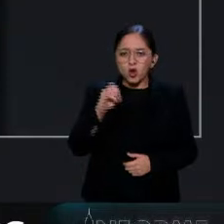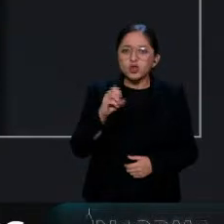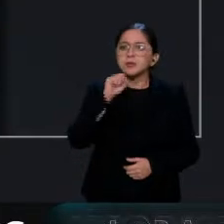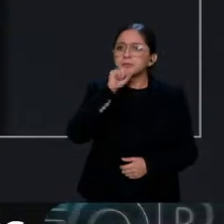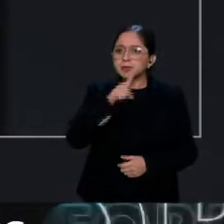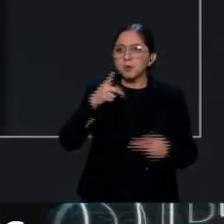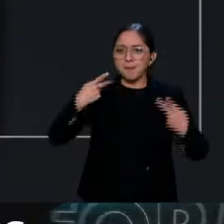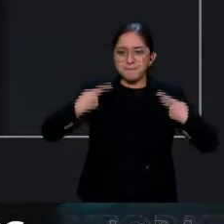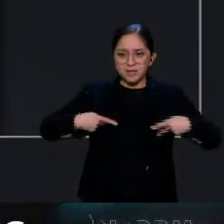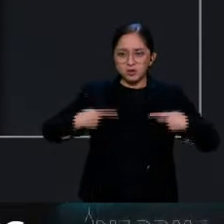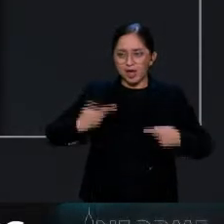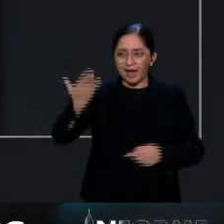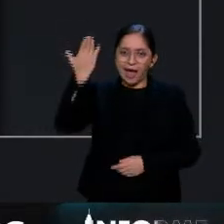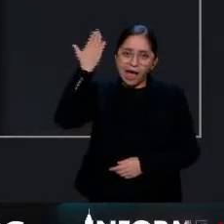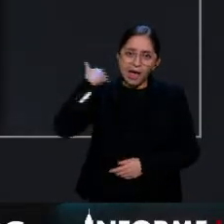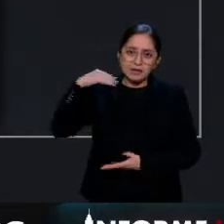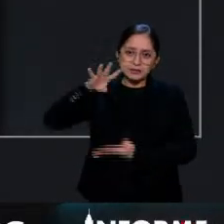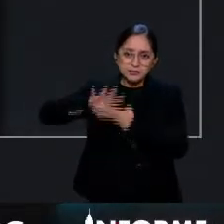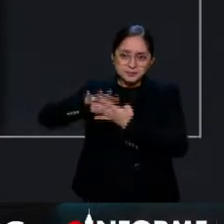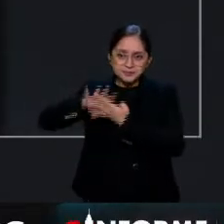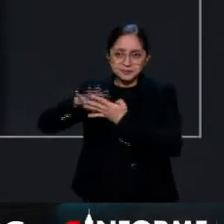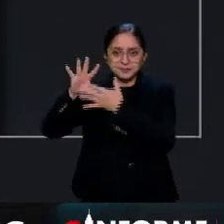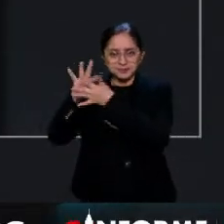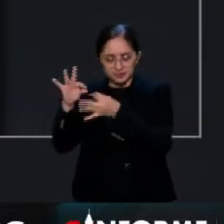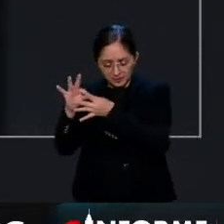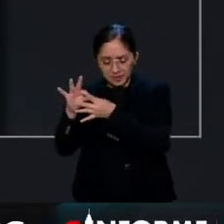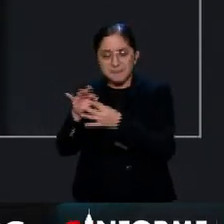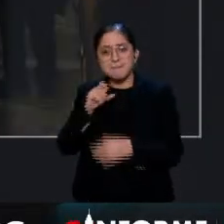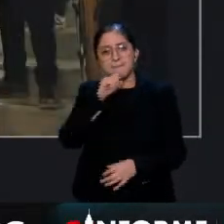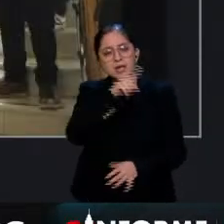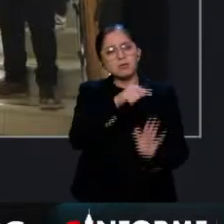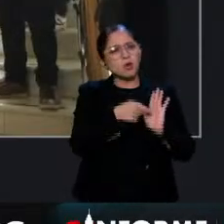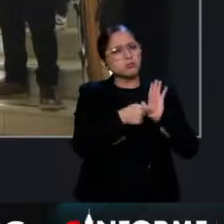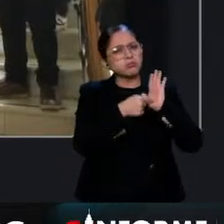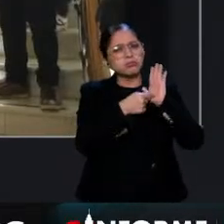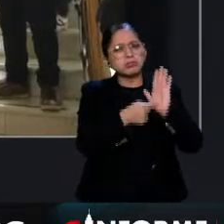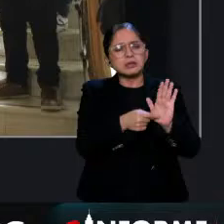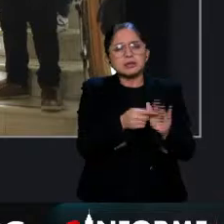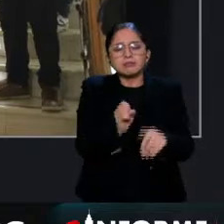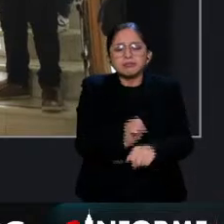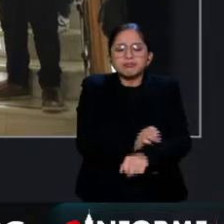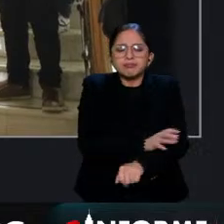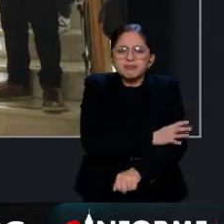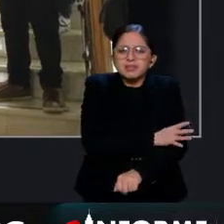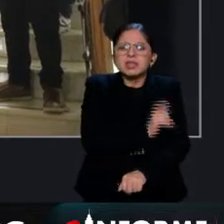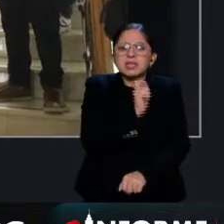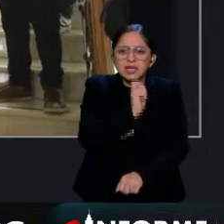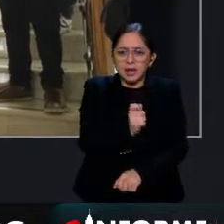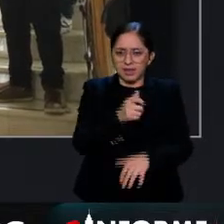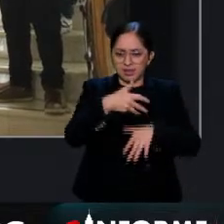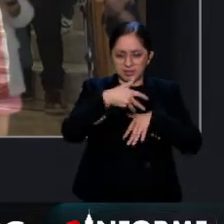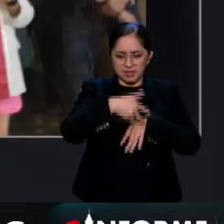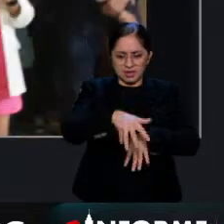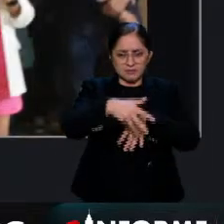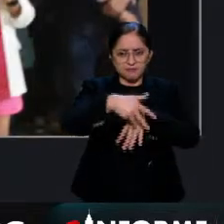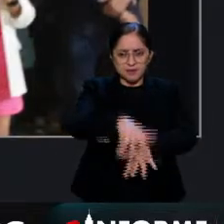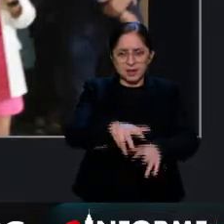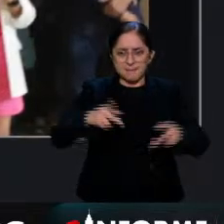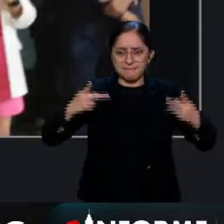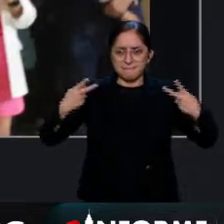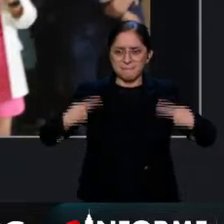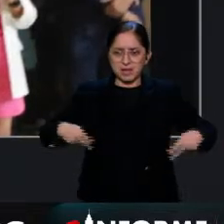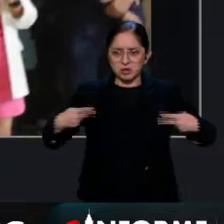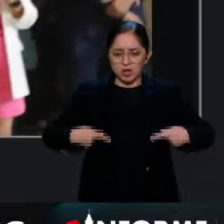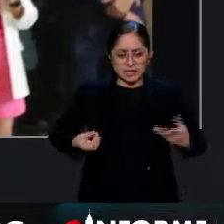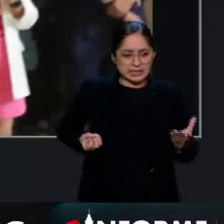libertad. Mire, también hubo un momento, por demás emotivo y vistoso, se trató de un desfile en el que personas que egresaron del sistema de